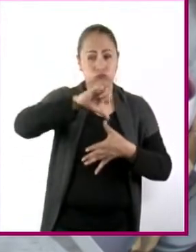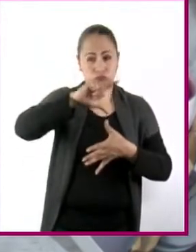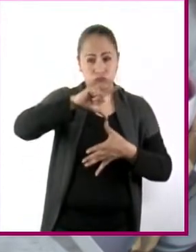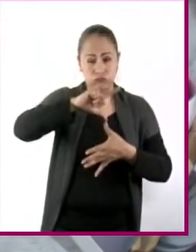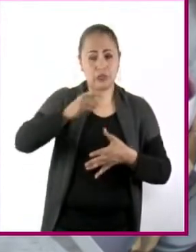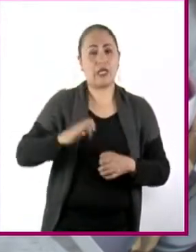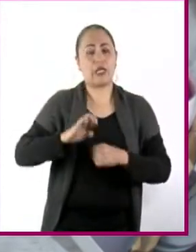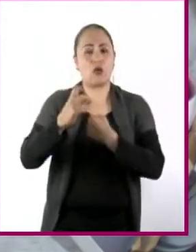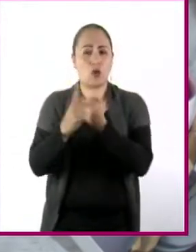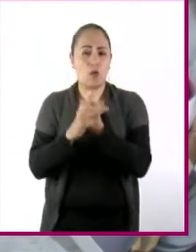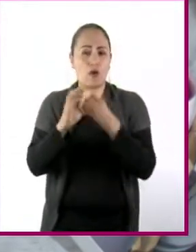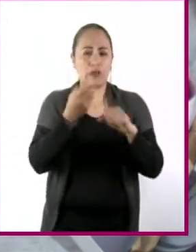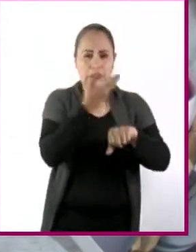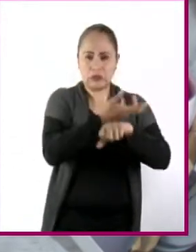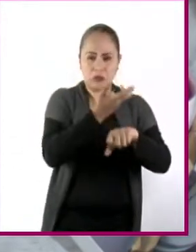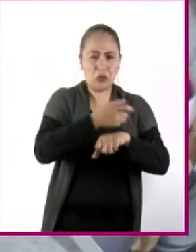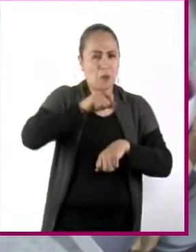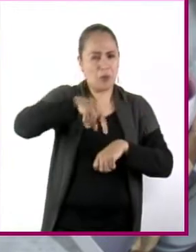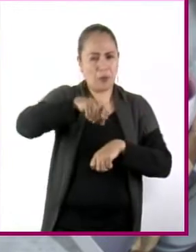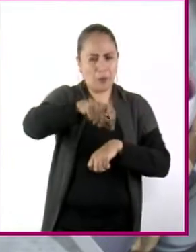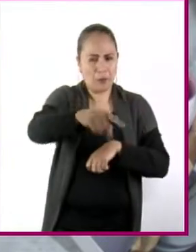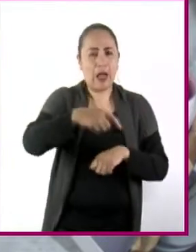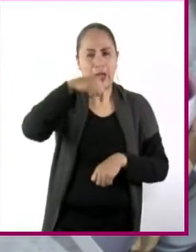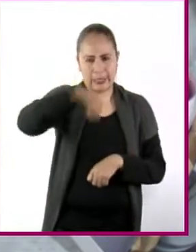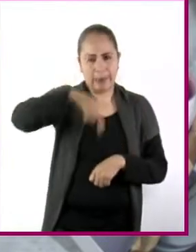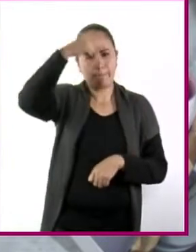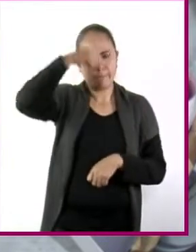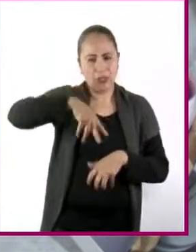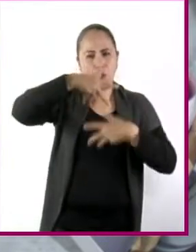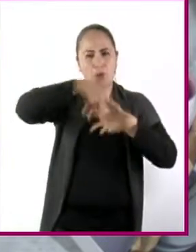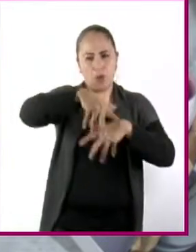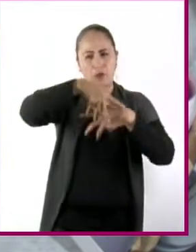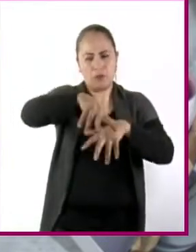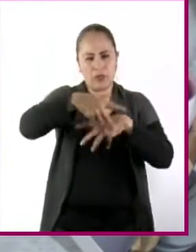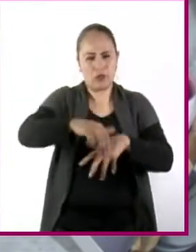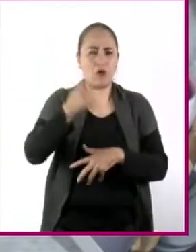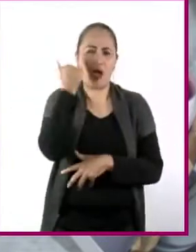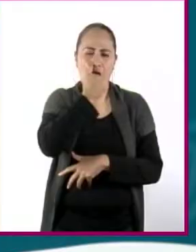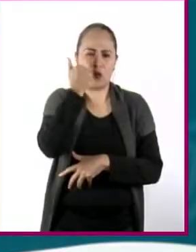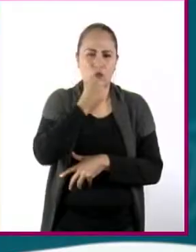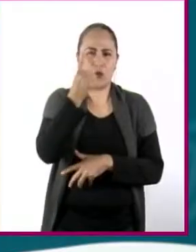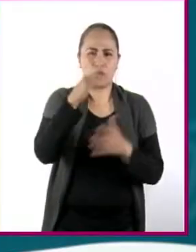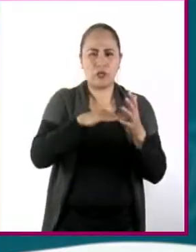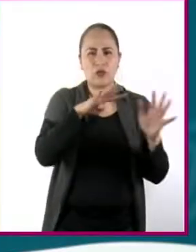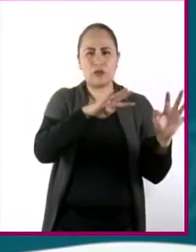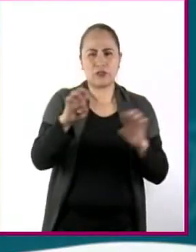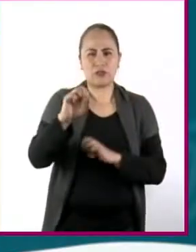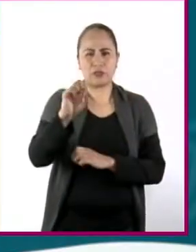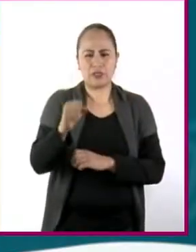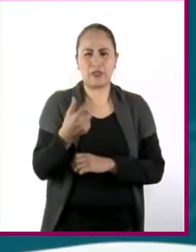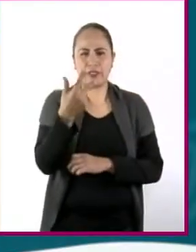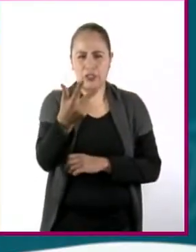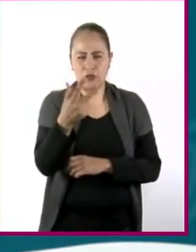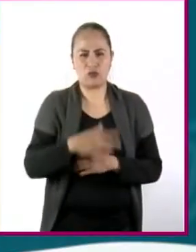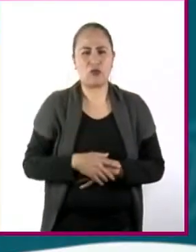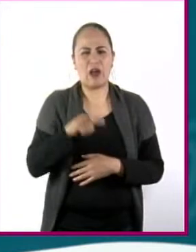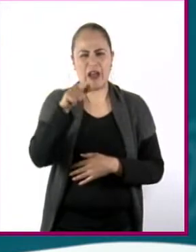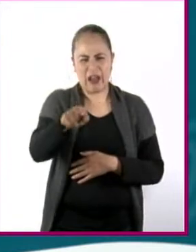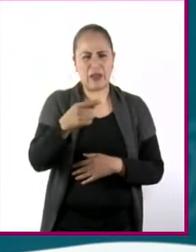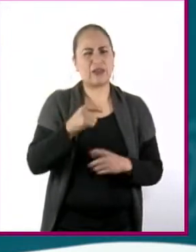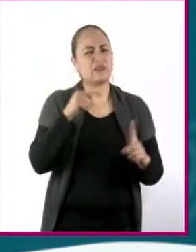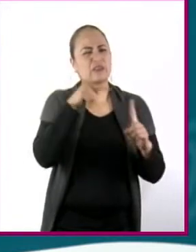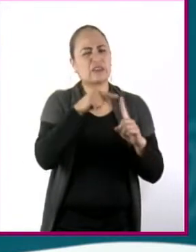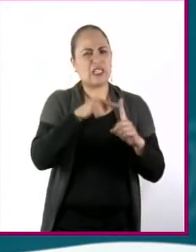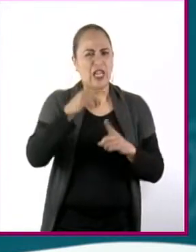Europa y en Estados Unidos. En México tenemos los casos del Movimiento Estudiantil de 1968 que en el fondo propugnaba por el fin de